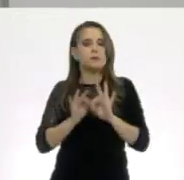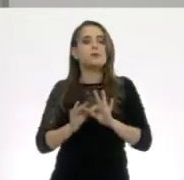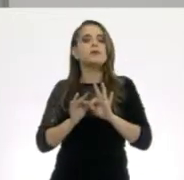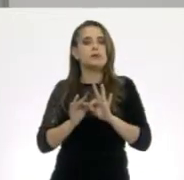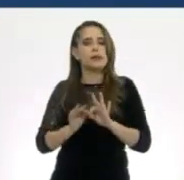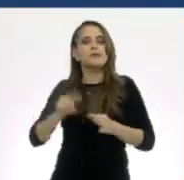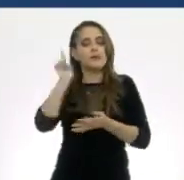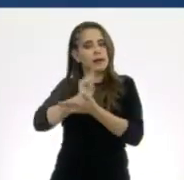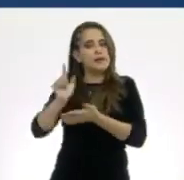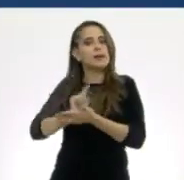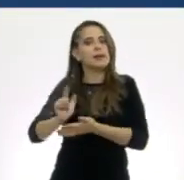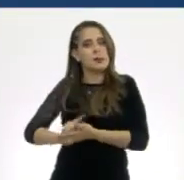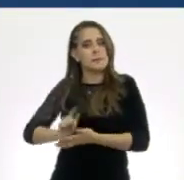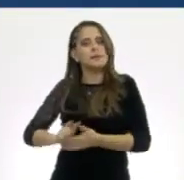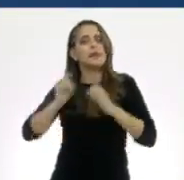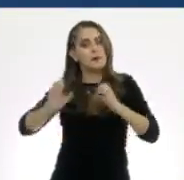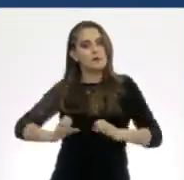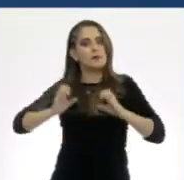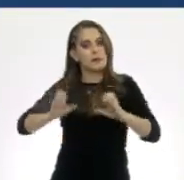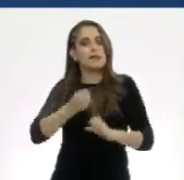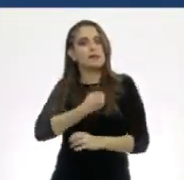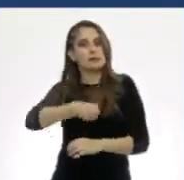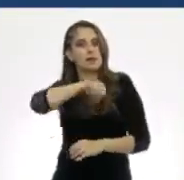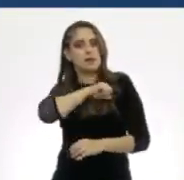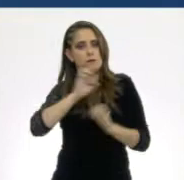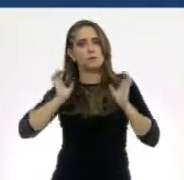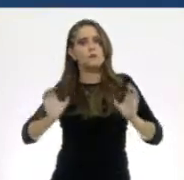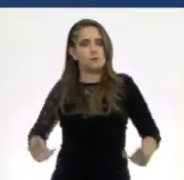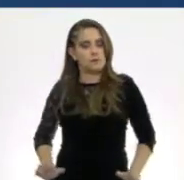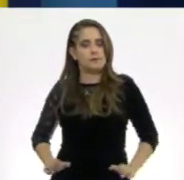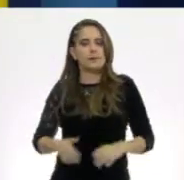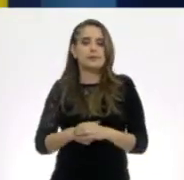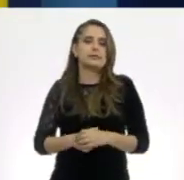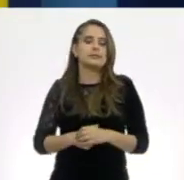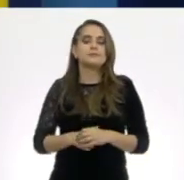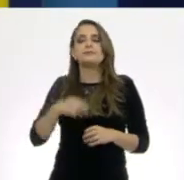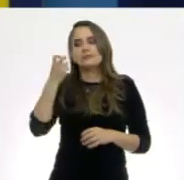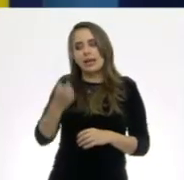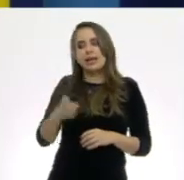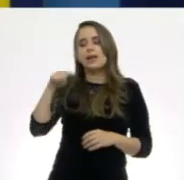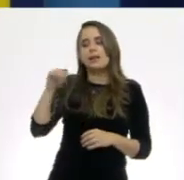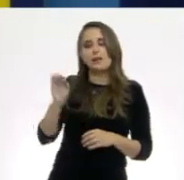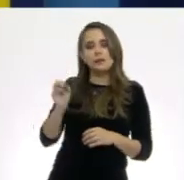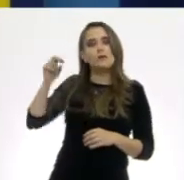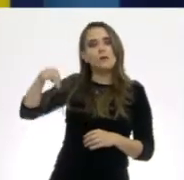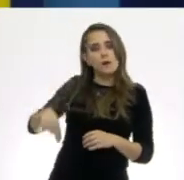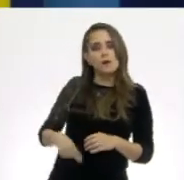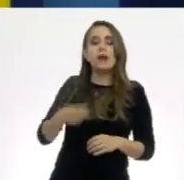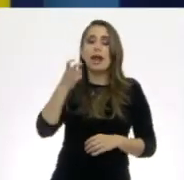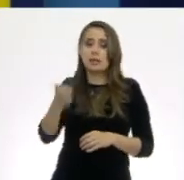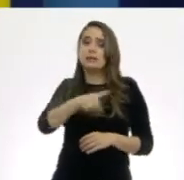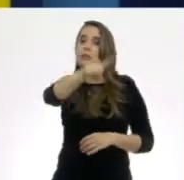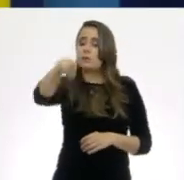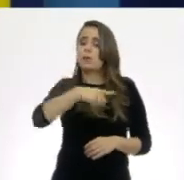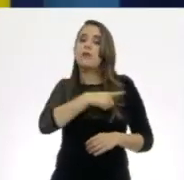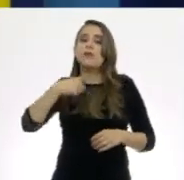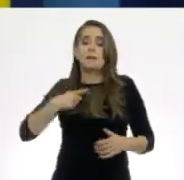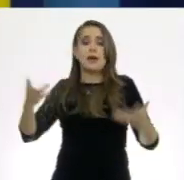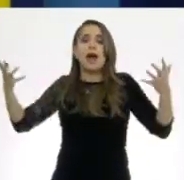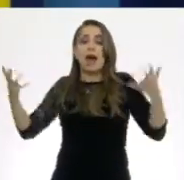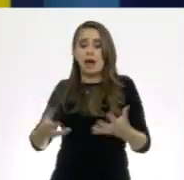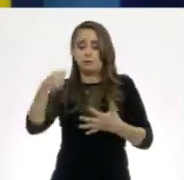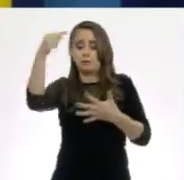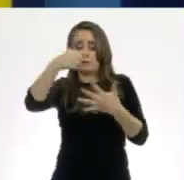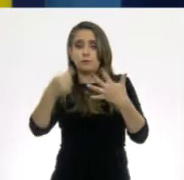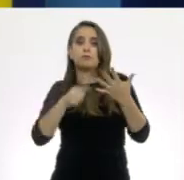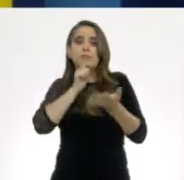prácticas de higiene para cuidar y mantener limpio nuestro cuerpo. Así es, Tom. A realizar esas acciones, chicos. Maestra,